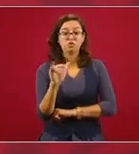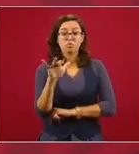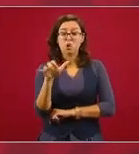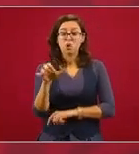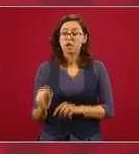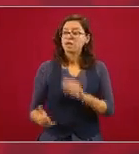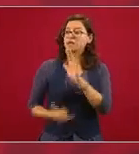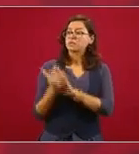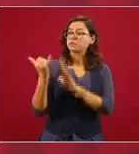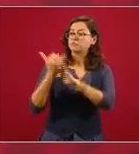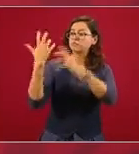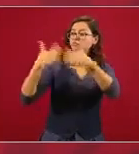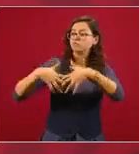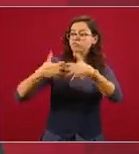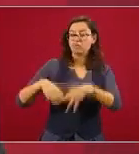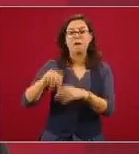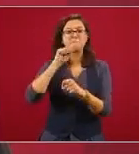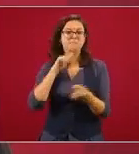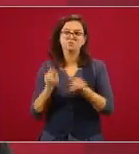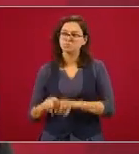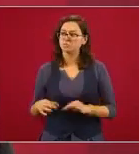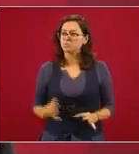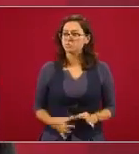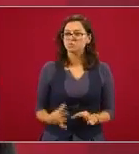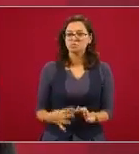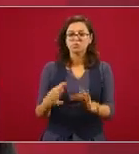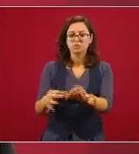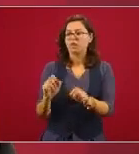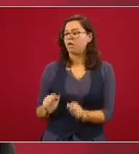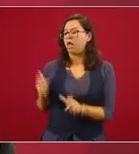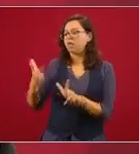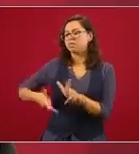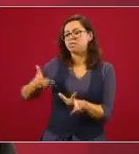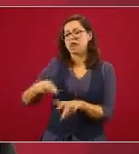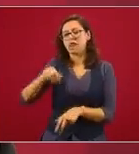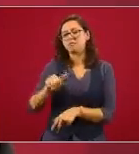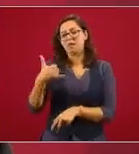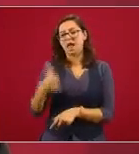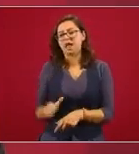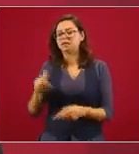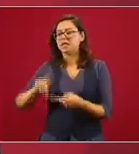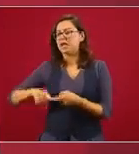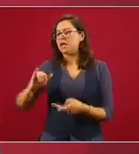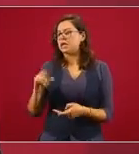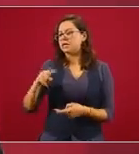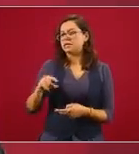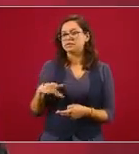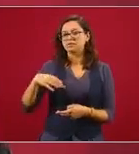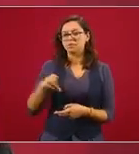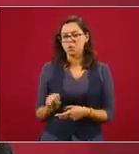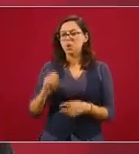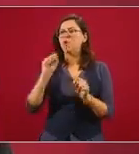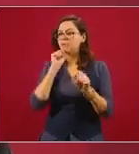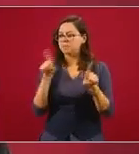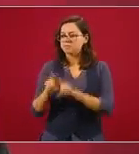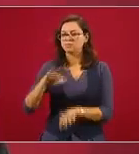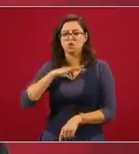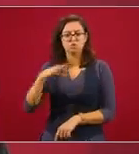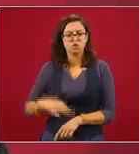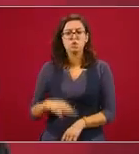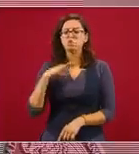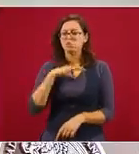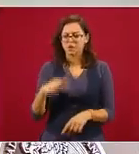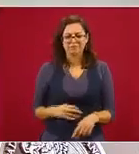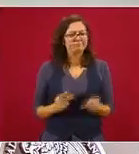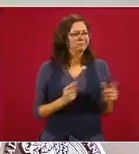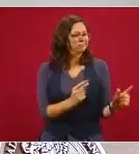y en el Tren Maya y en las obras del Istmo y también en el Tren Toluca-Ciudad de México